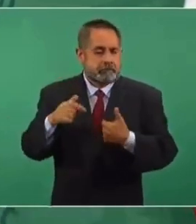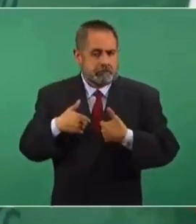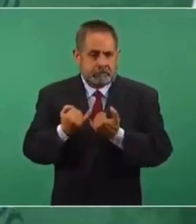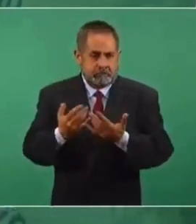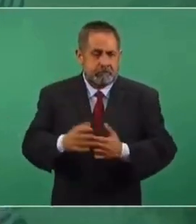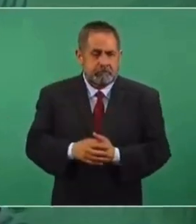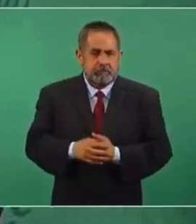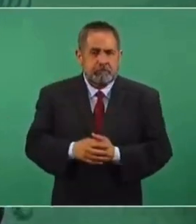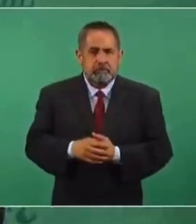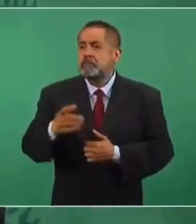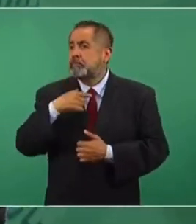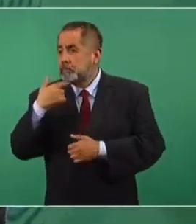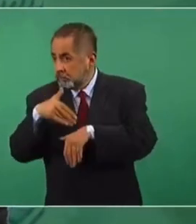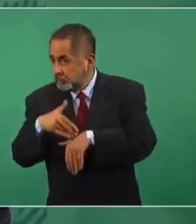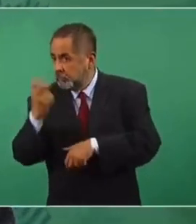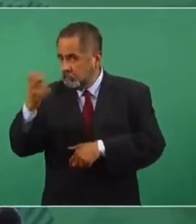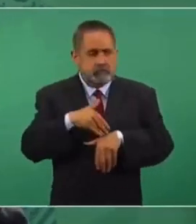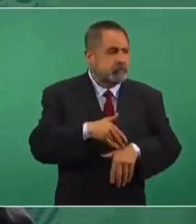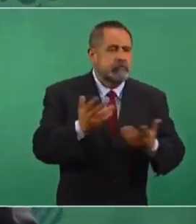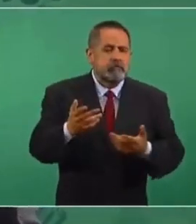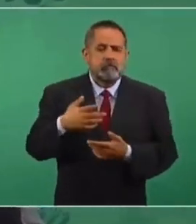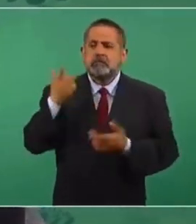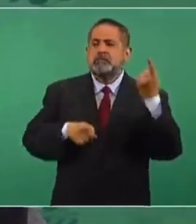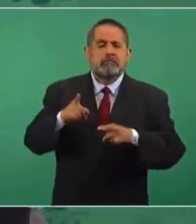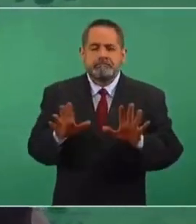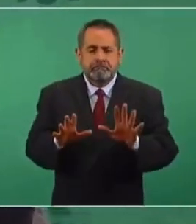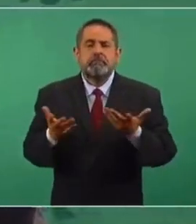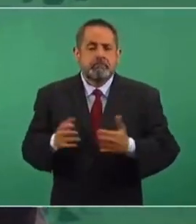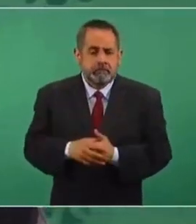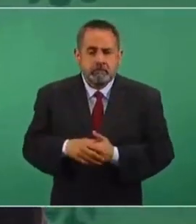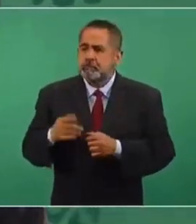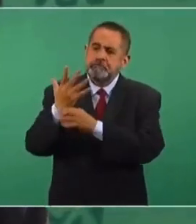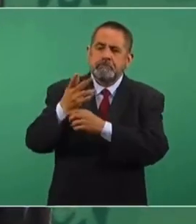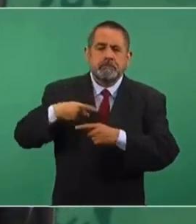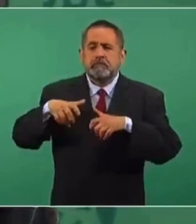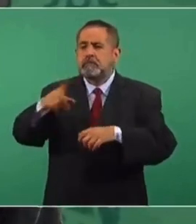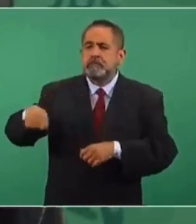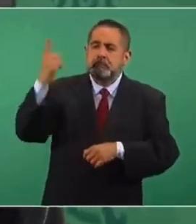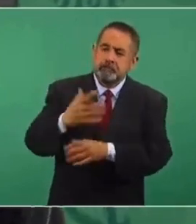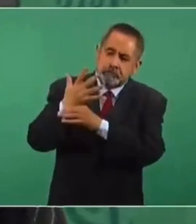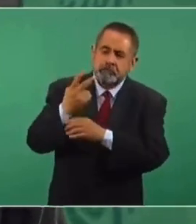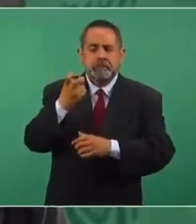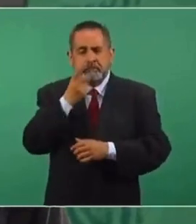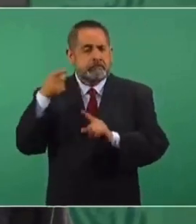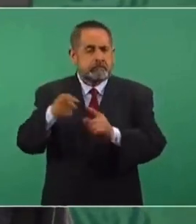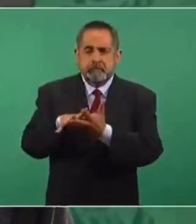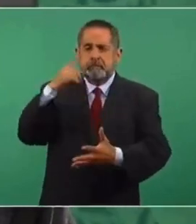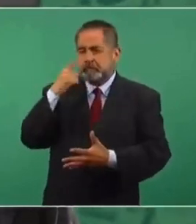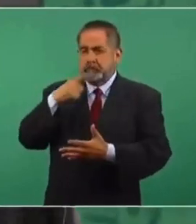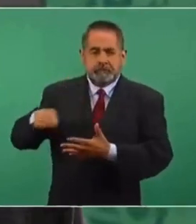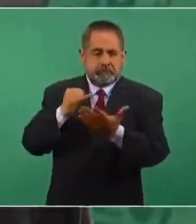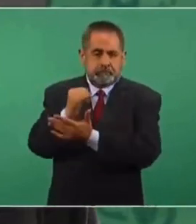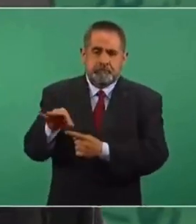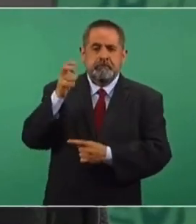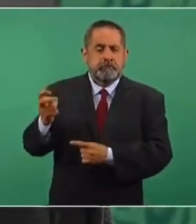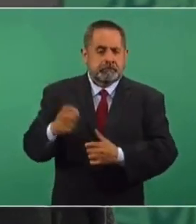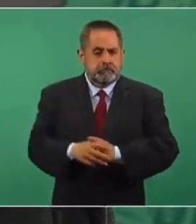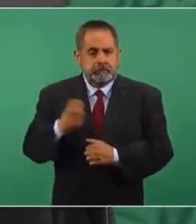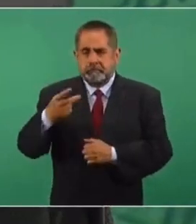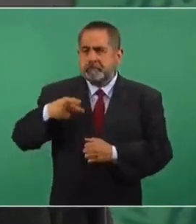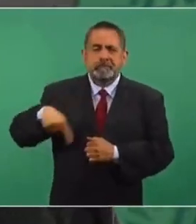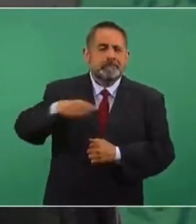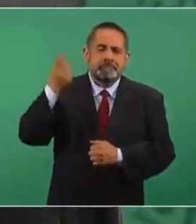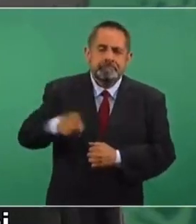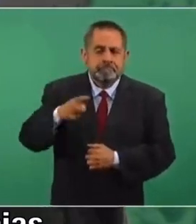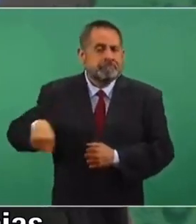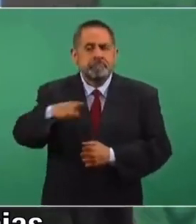Es mandar obedeciendo lo que diga el pueblo. En la democracia es la mayoría la que decide, es el